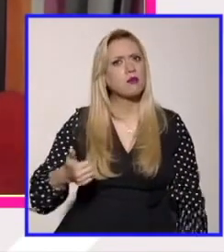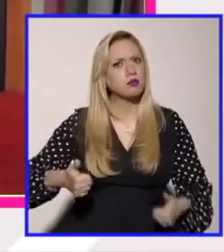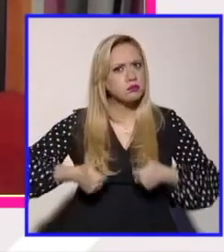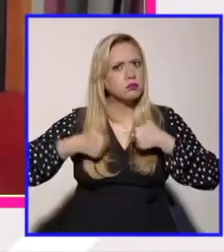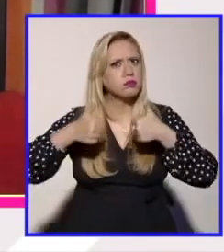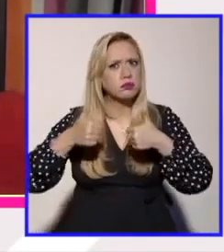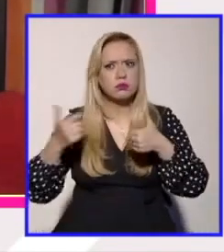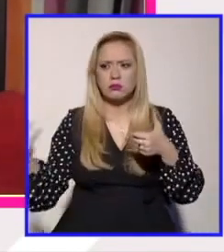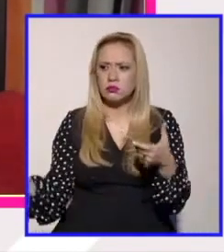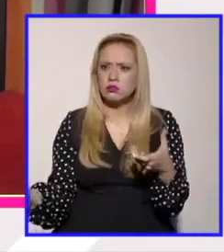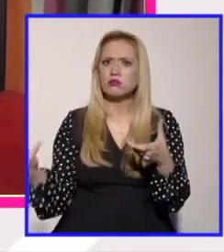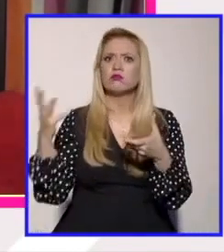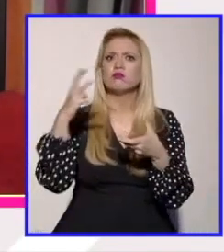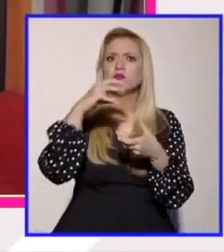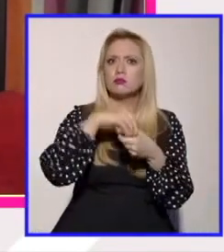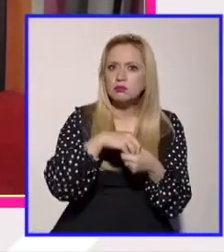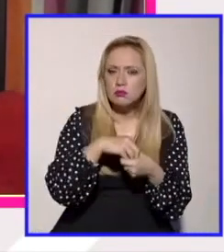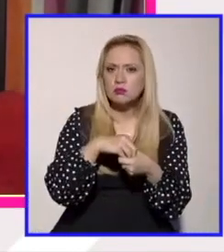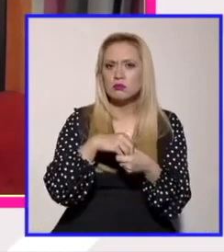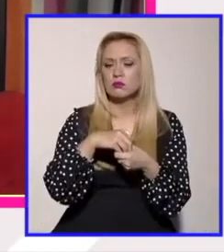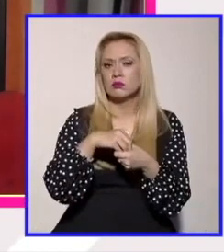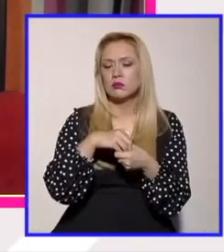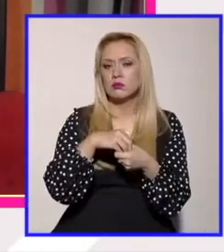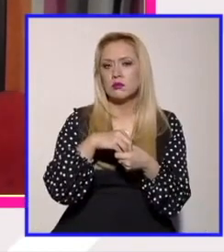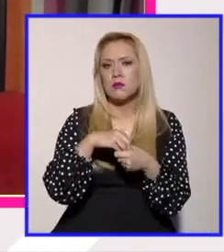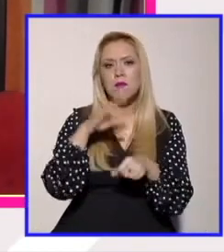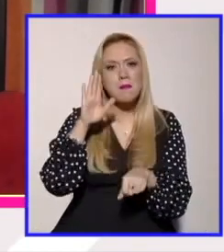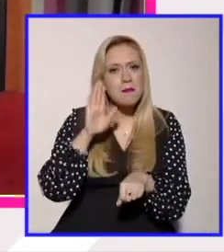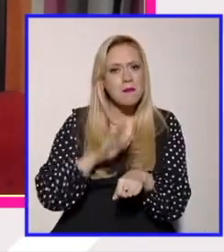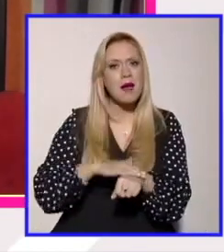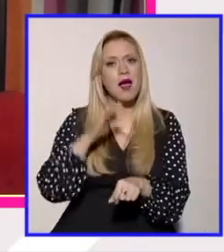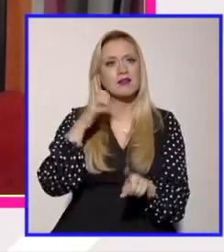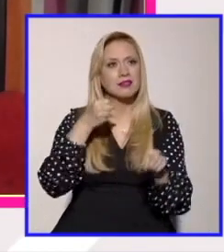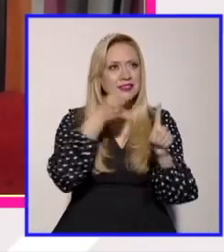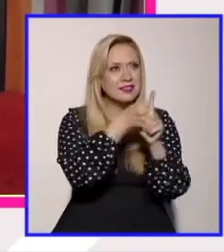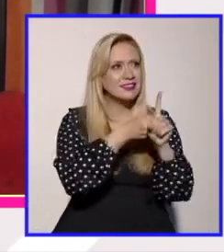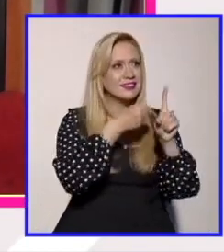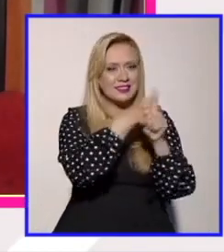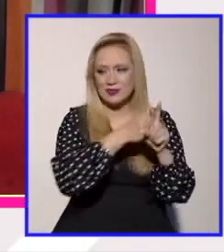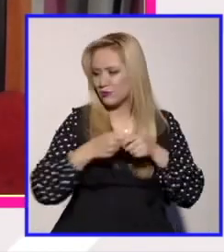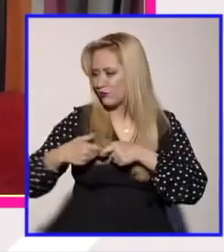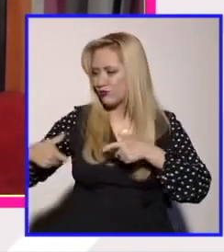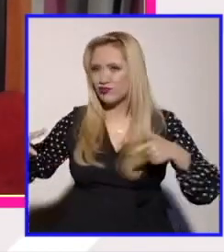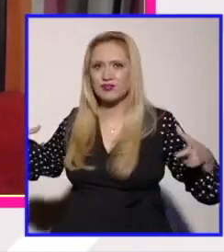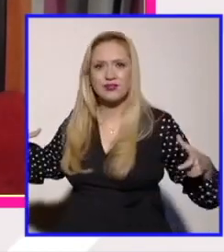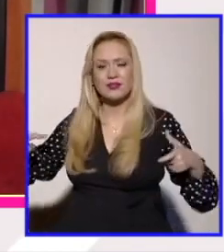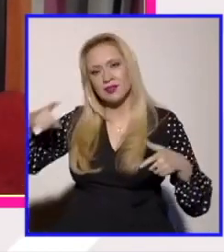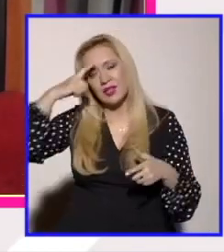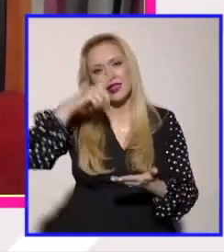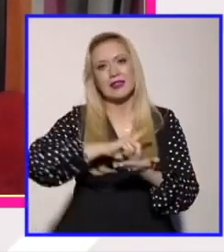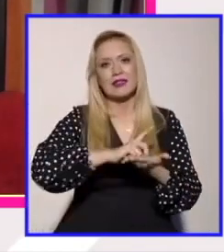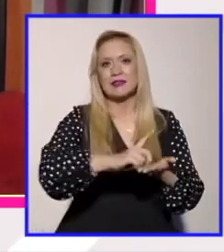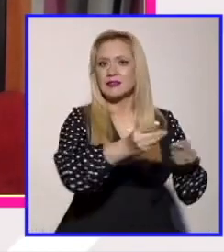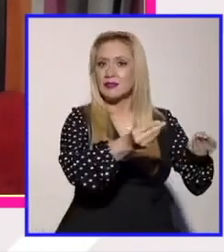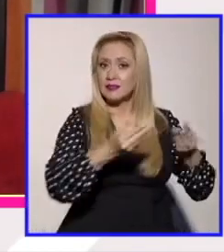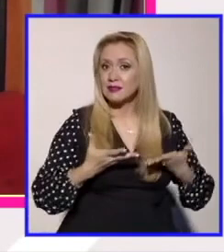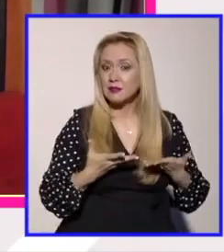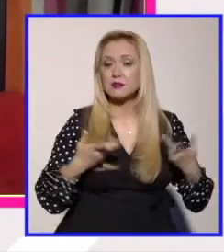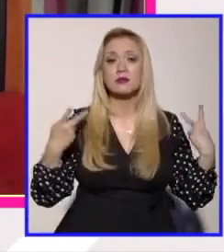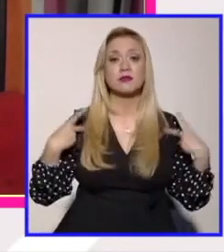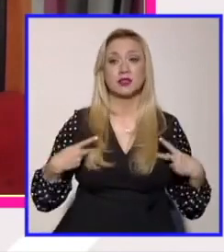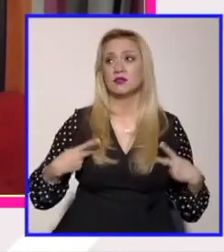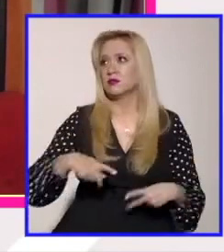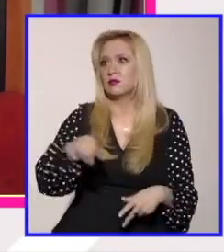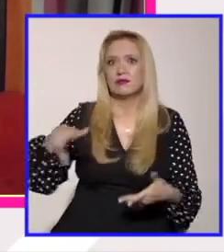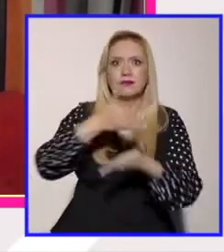incluir y yo creo que revitalizar esfuerzos antiderechos porque la gente no sabe bien qué